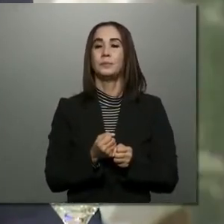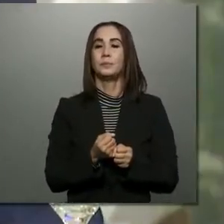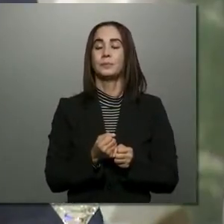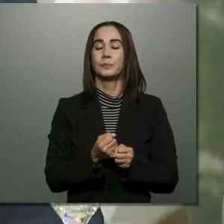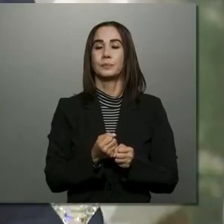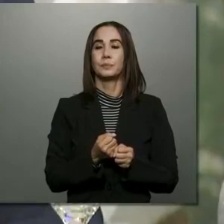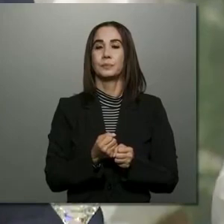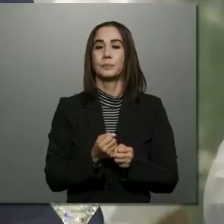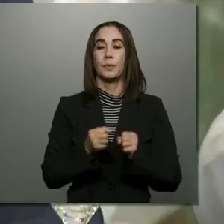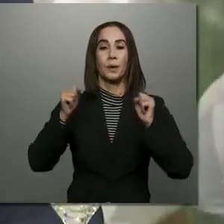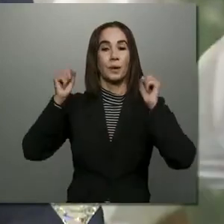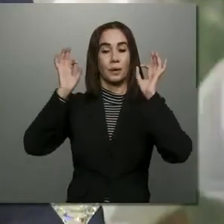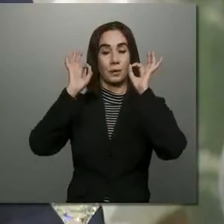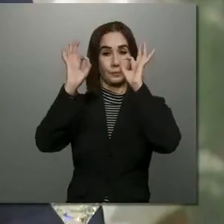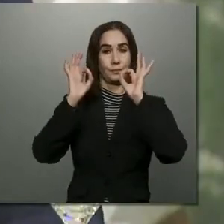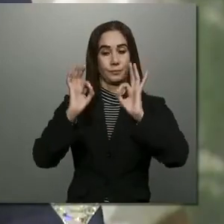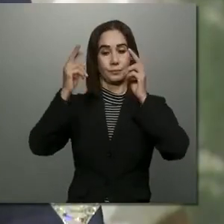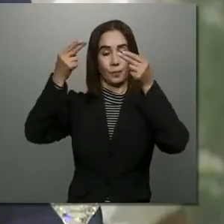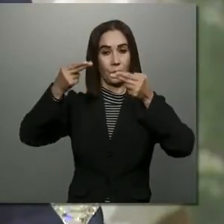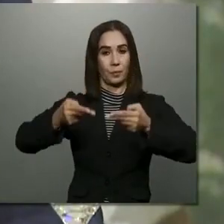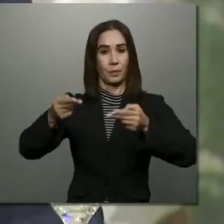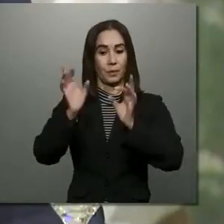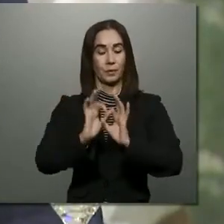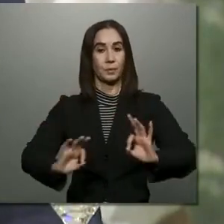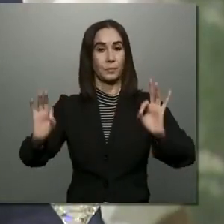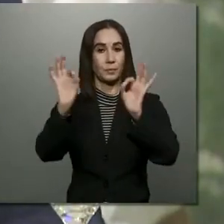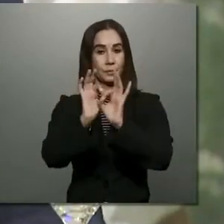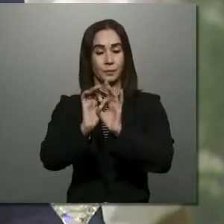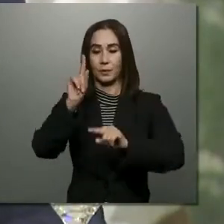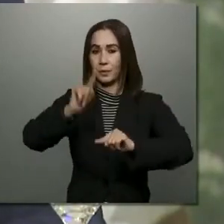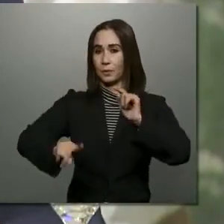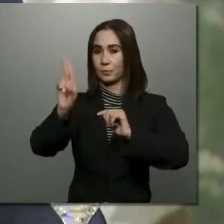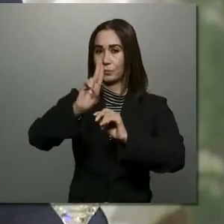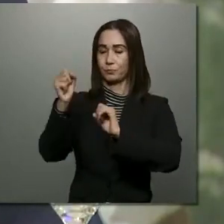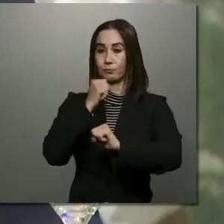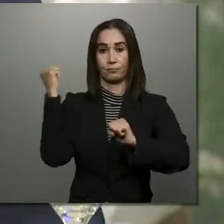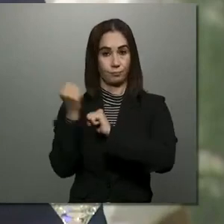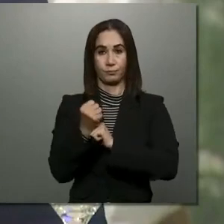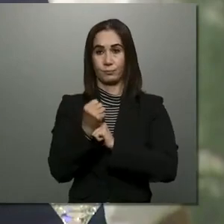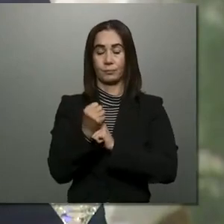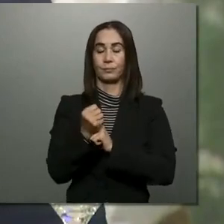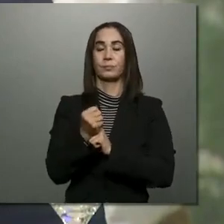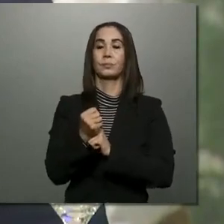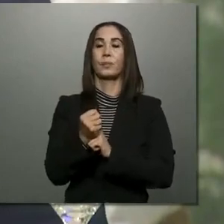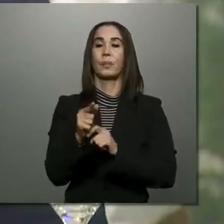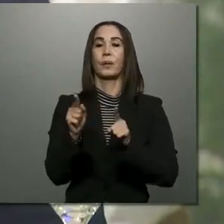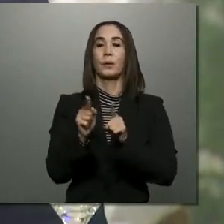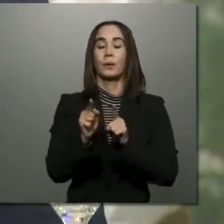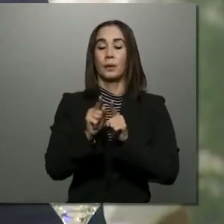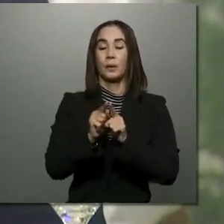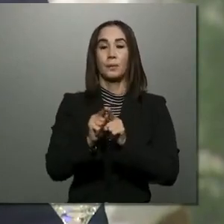dignidad humana como principio rector del uso de la fuerza, mayores niveles de